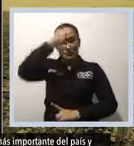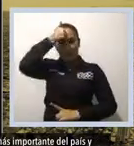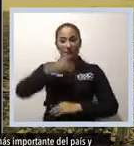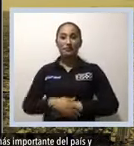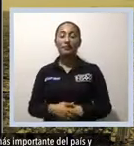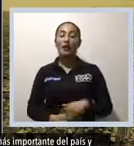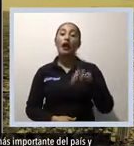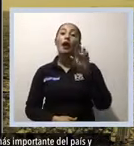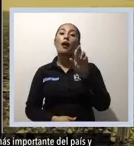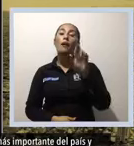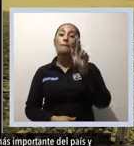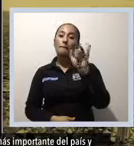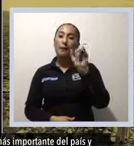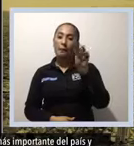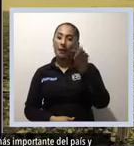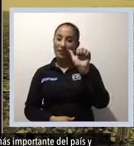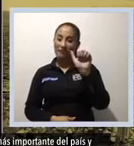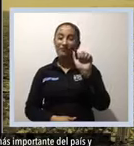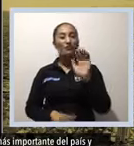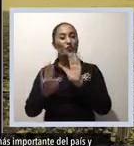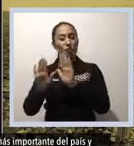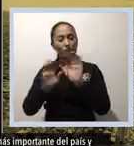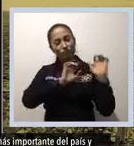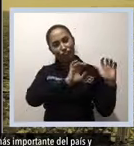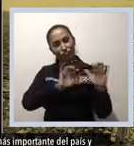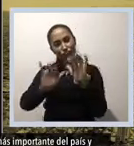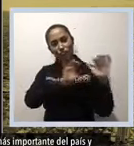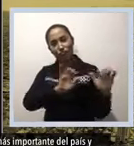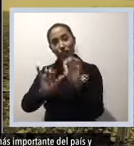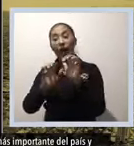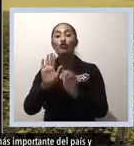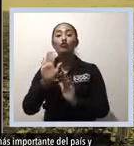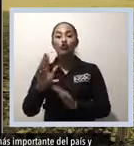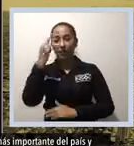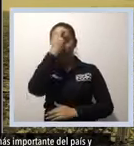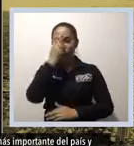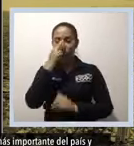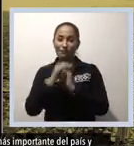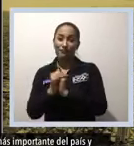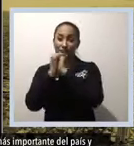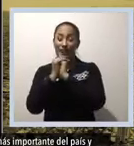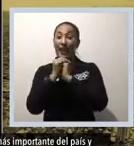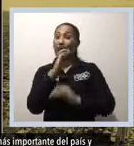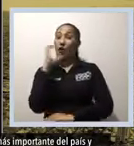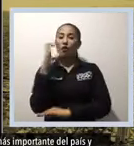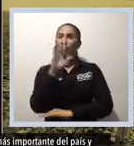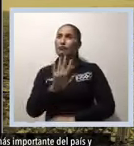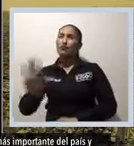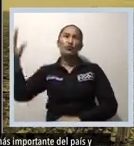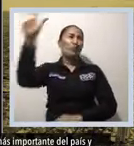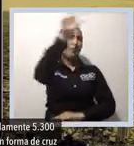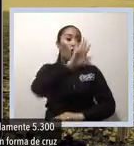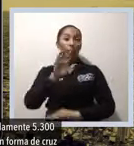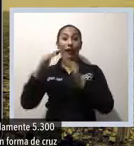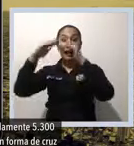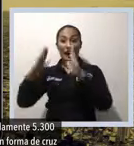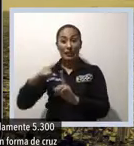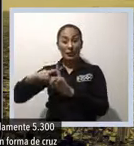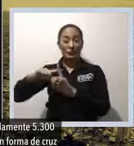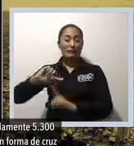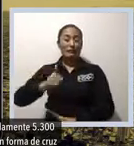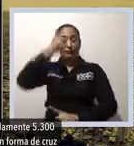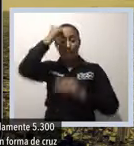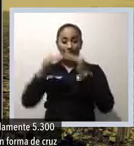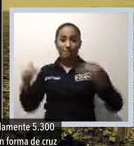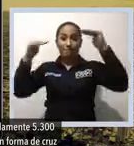culto católico, el más importante del país, y adicionalmente está consagrado a Nuestra Señora de Inmaculada Concepción. Es un